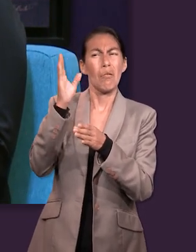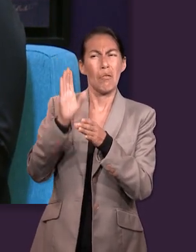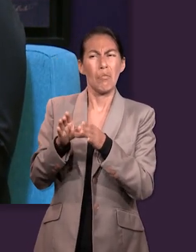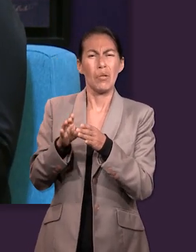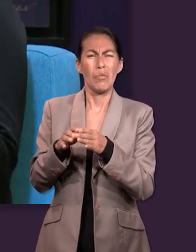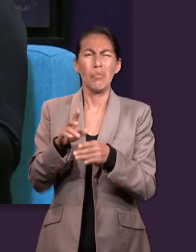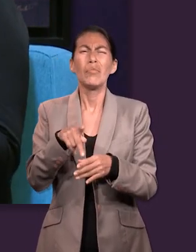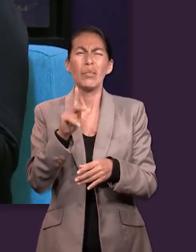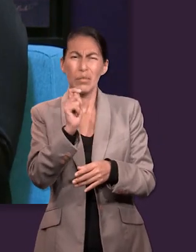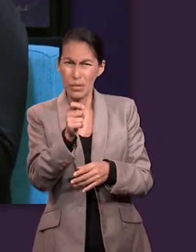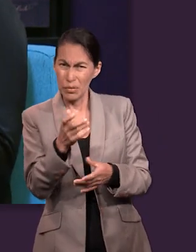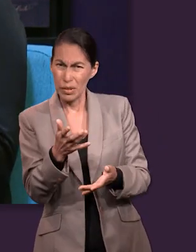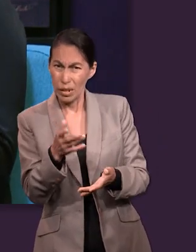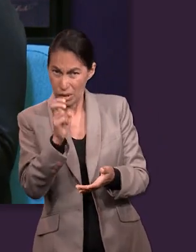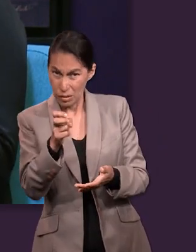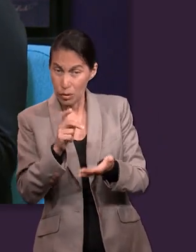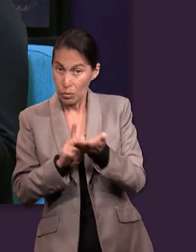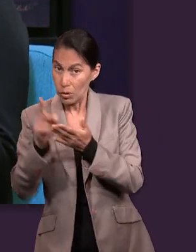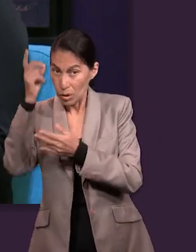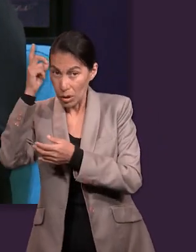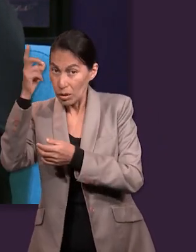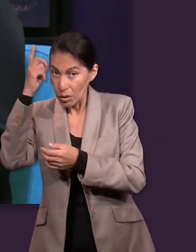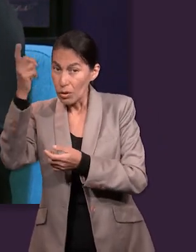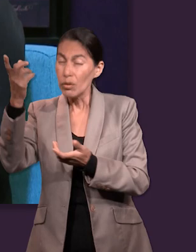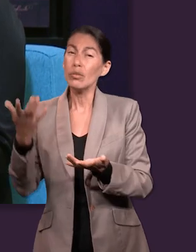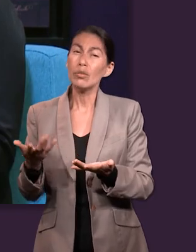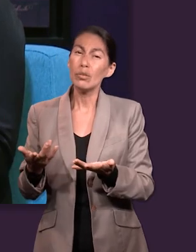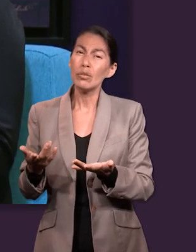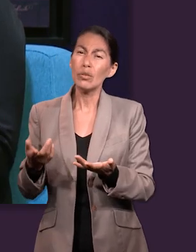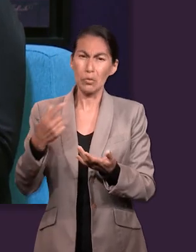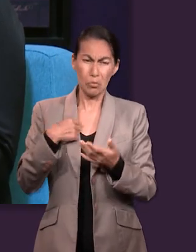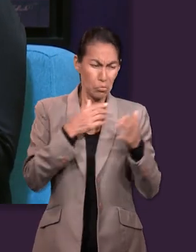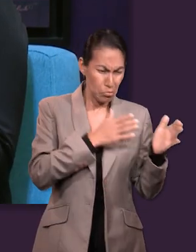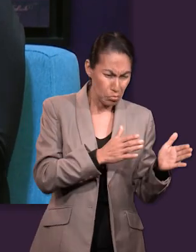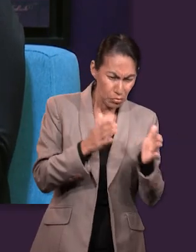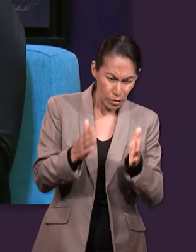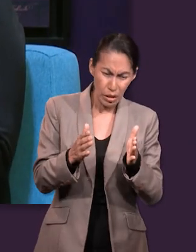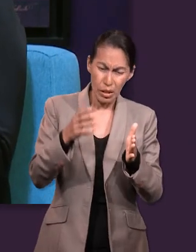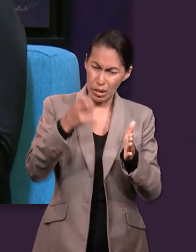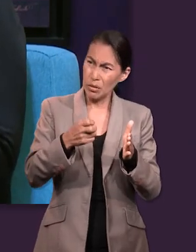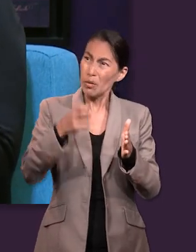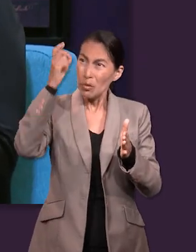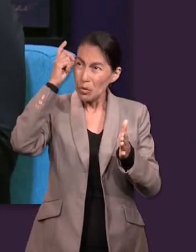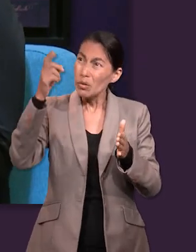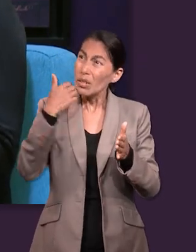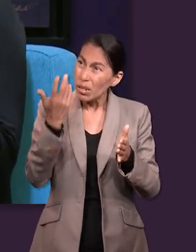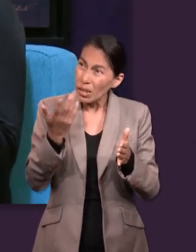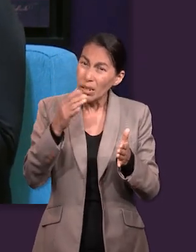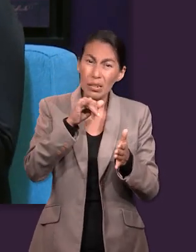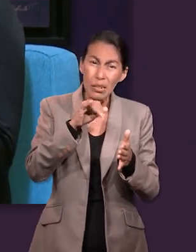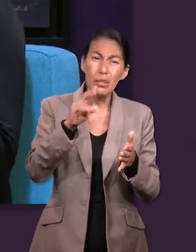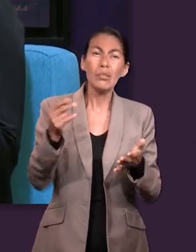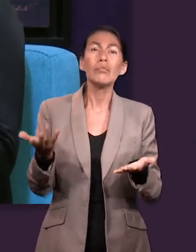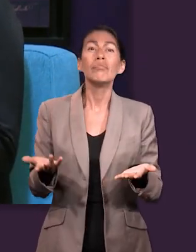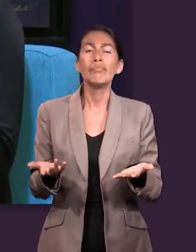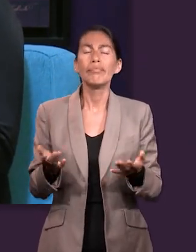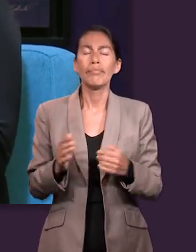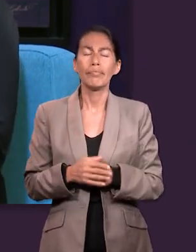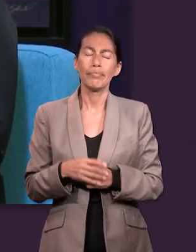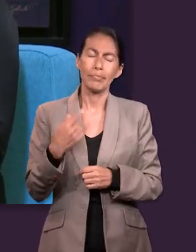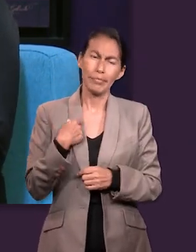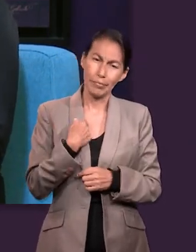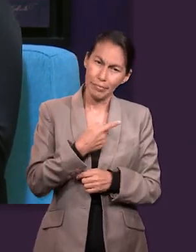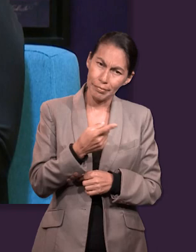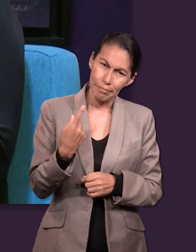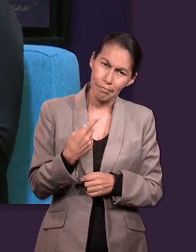¿por qué tenemos que hacer eso? ¿Realmente es la voluntad de Dios los planes que a lo mejor nosotros queremos? Creo que debemos nosotros como